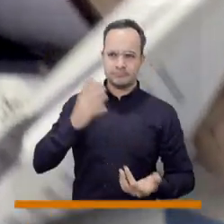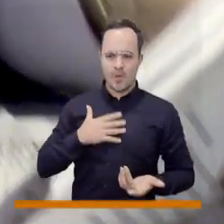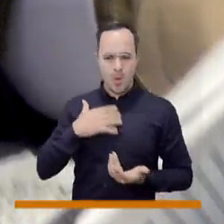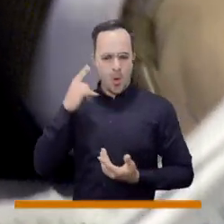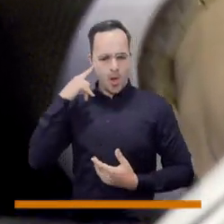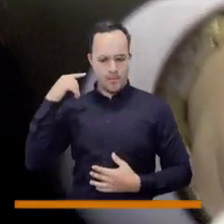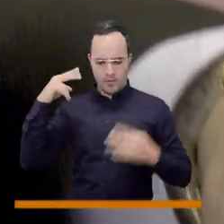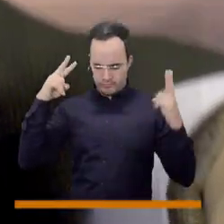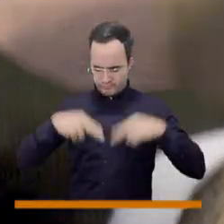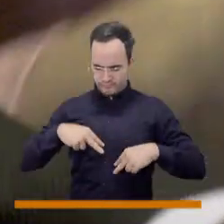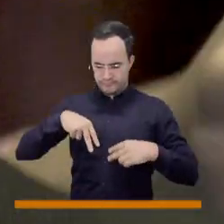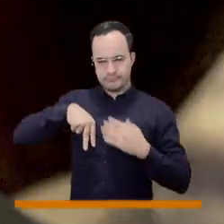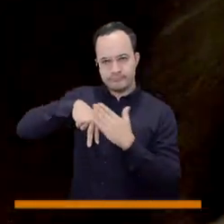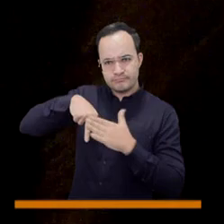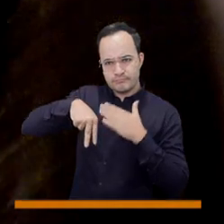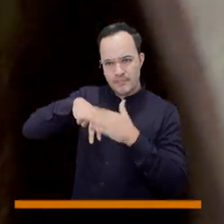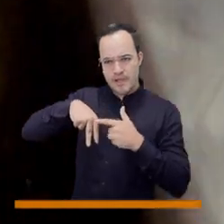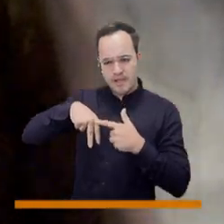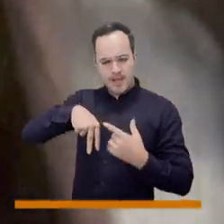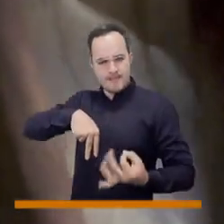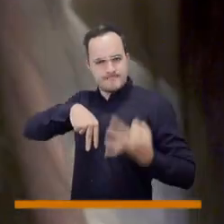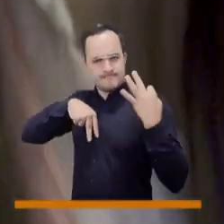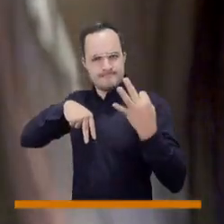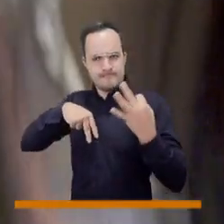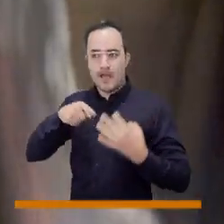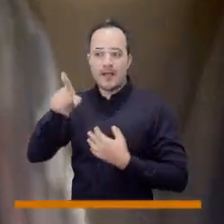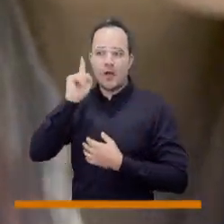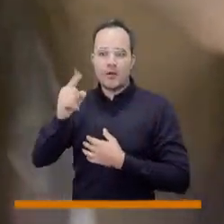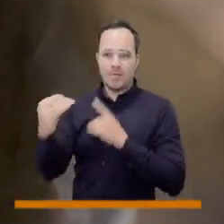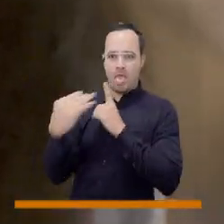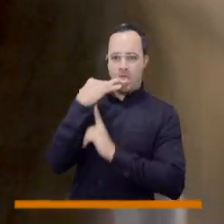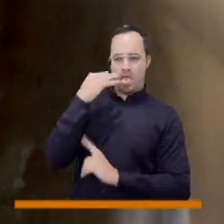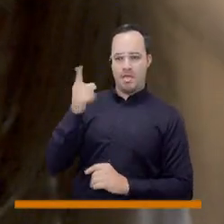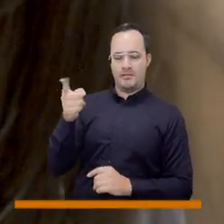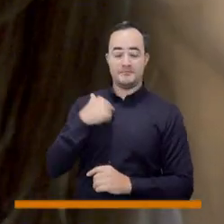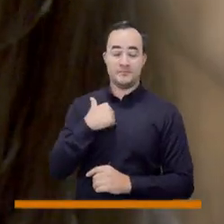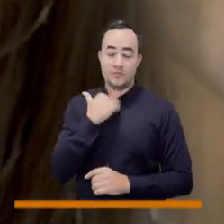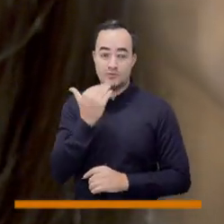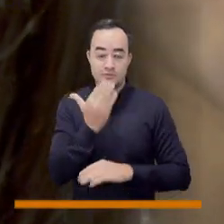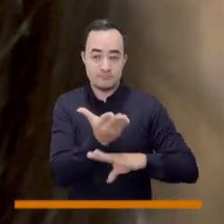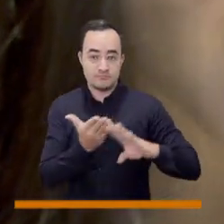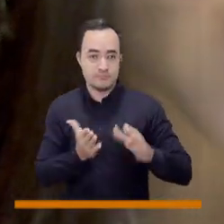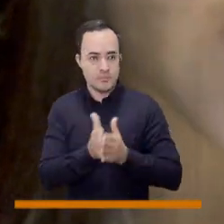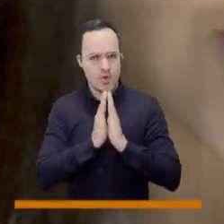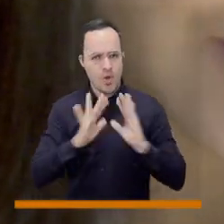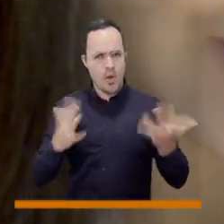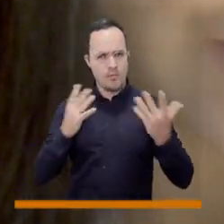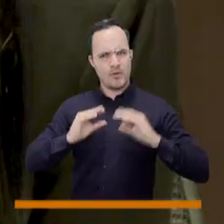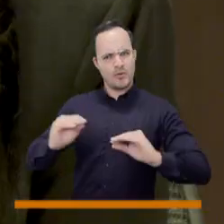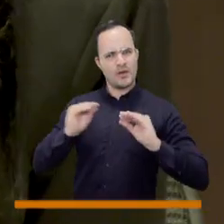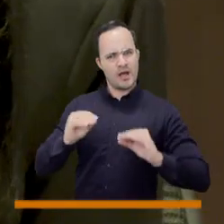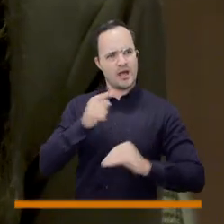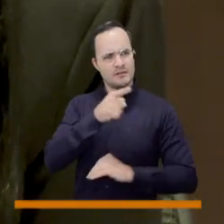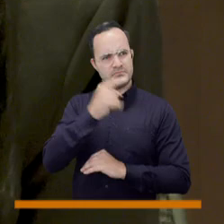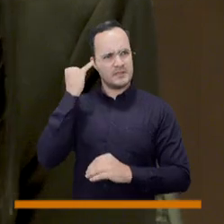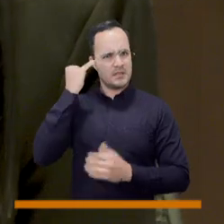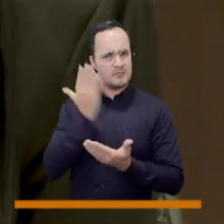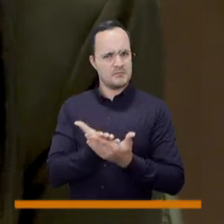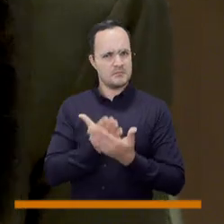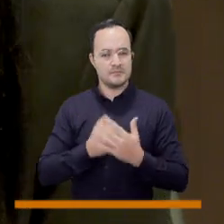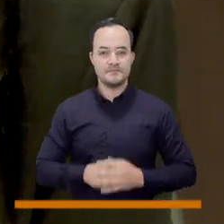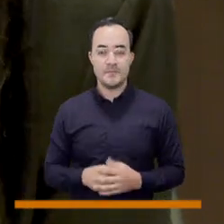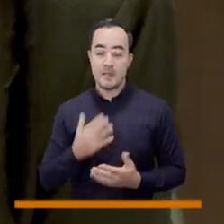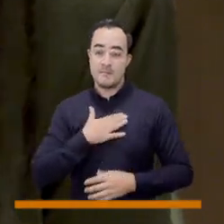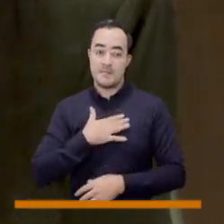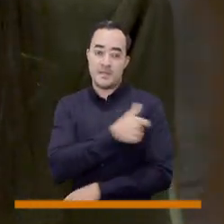perfecto. Entonces, me gustaría saber cómo se educaría a través de esto. Yo creo que mi comisión